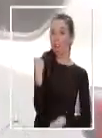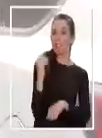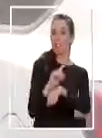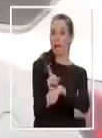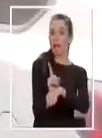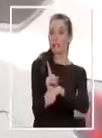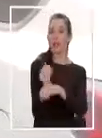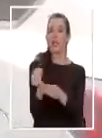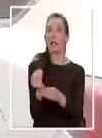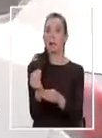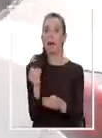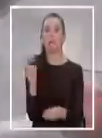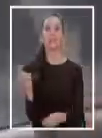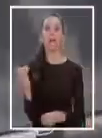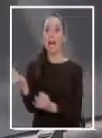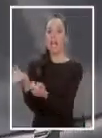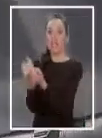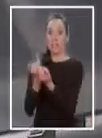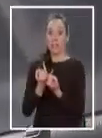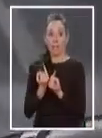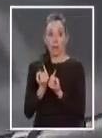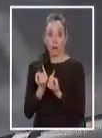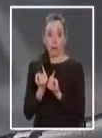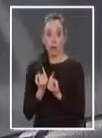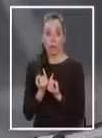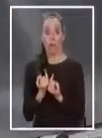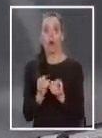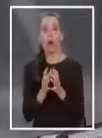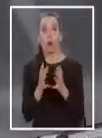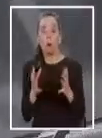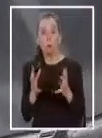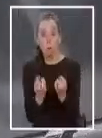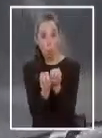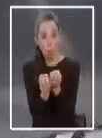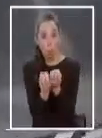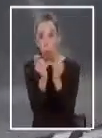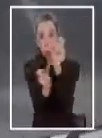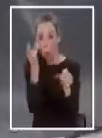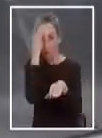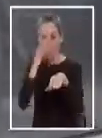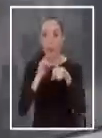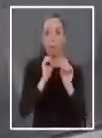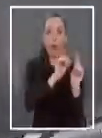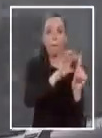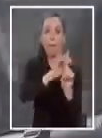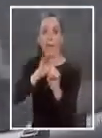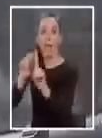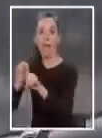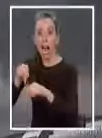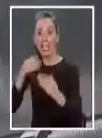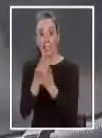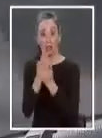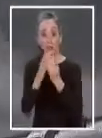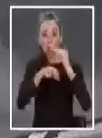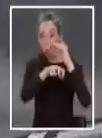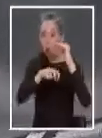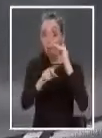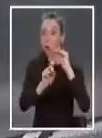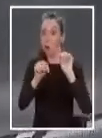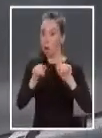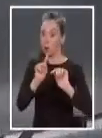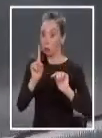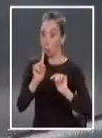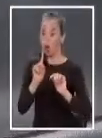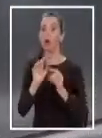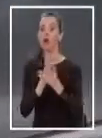inmediato lo que pasaba. Según la información que tenemos, como que no ha sido mucho contagio dentro del colegio, por lo menos, o no ha sido. Así que, por